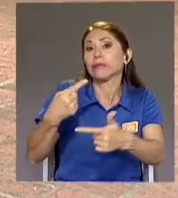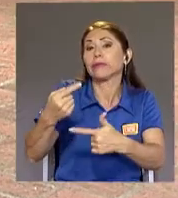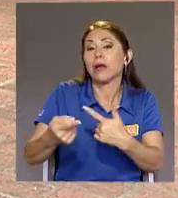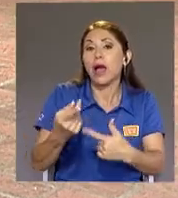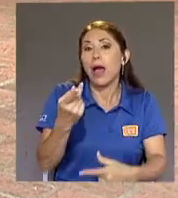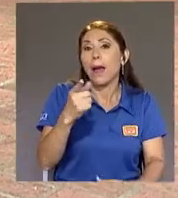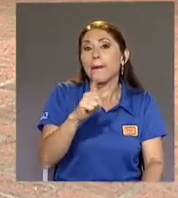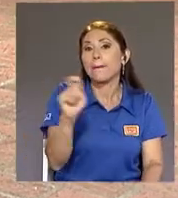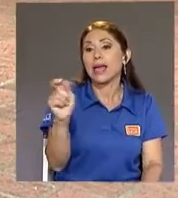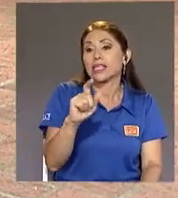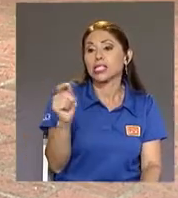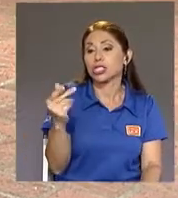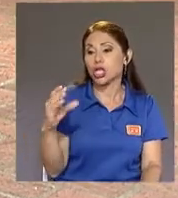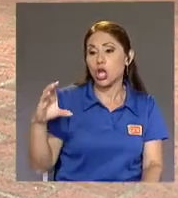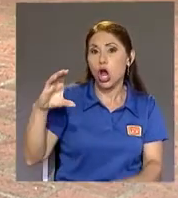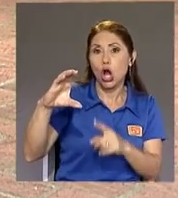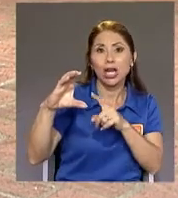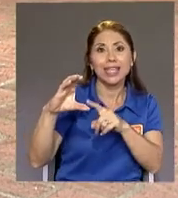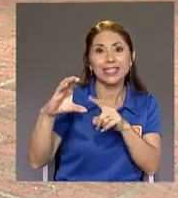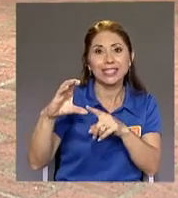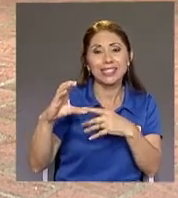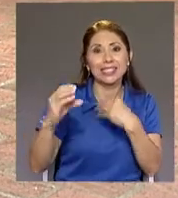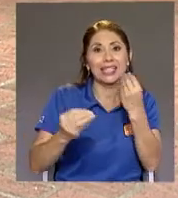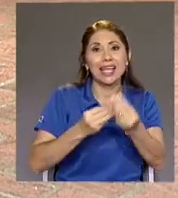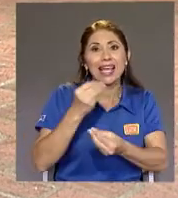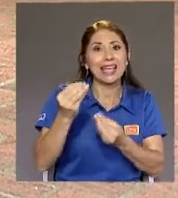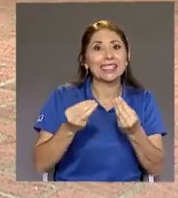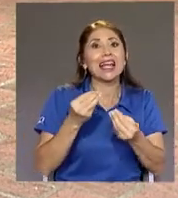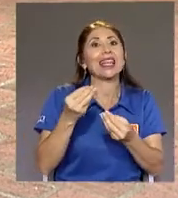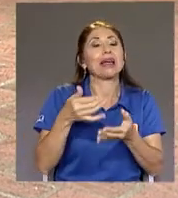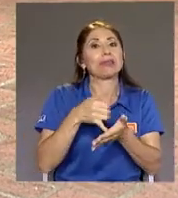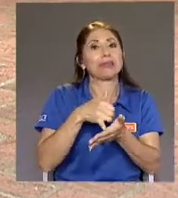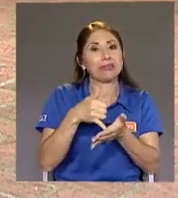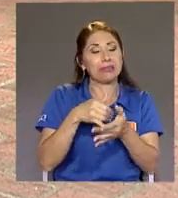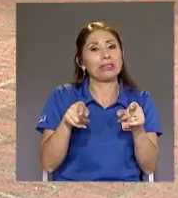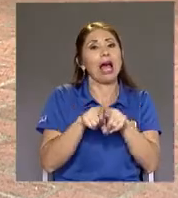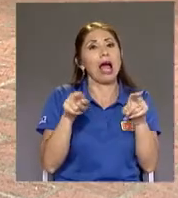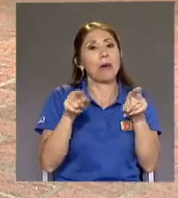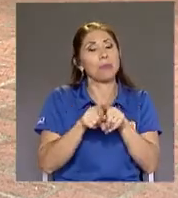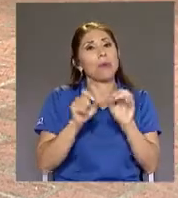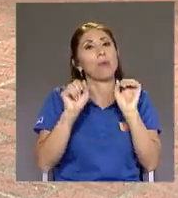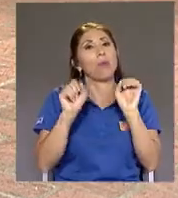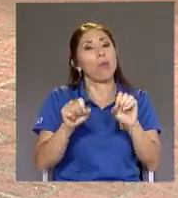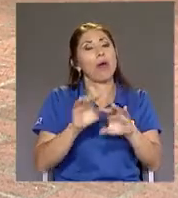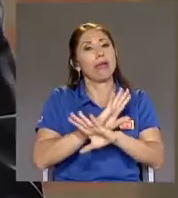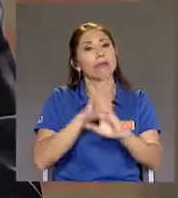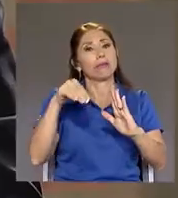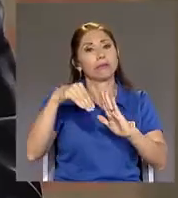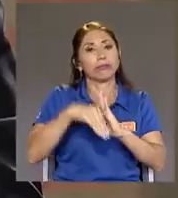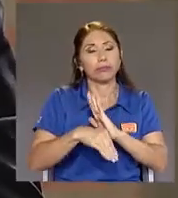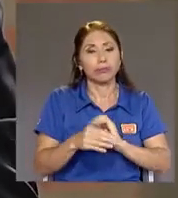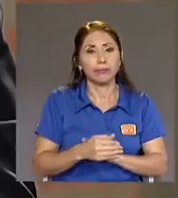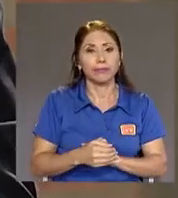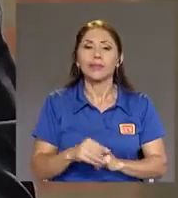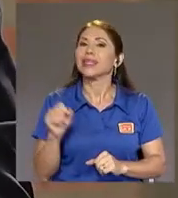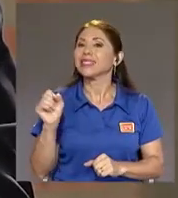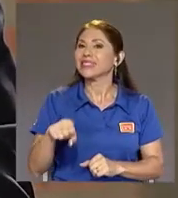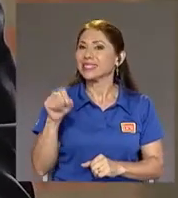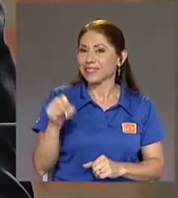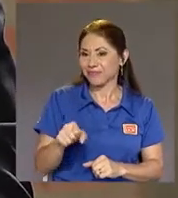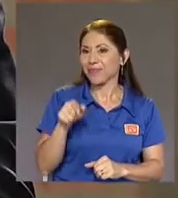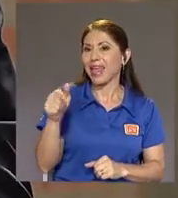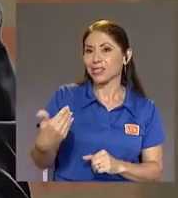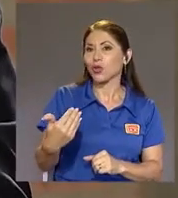Pegadas Con salida Del techo Si Eso tiene Su matice La inmensa